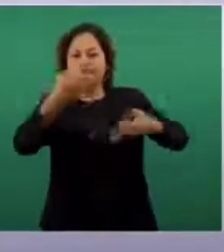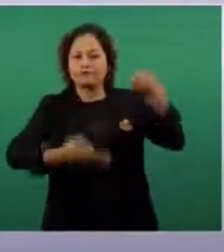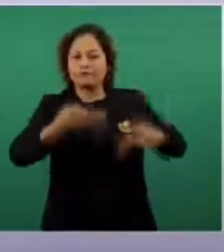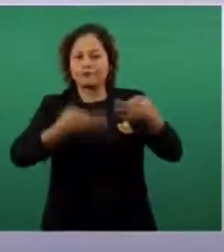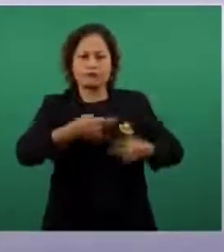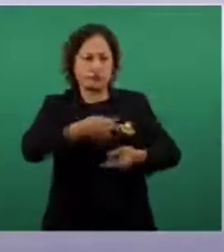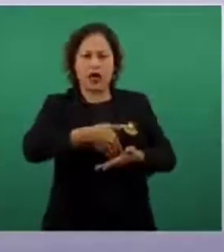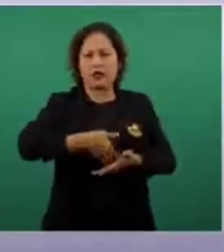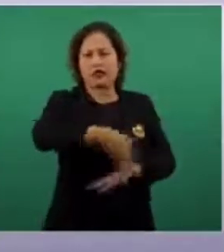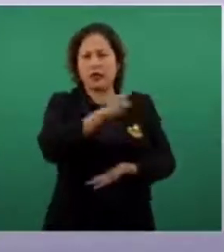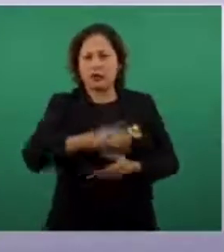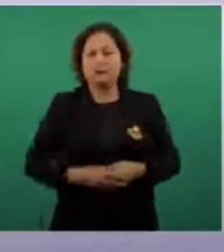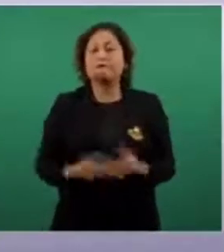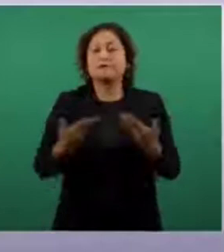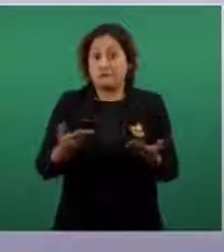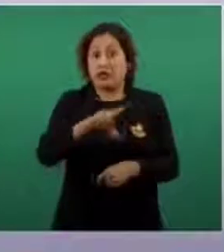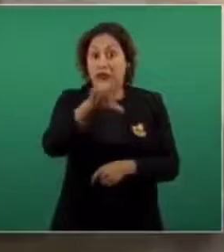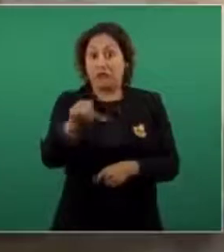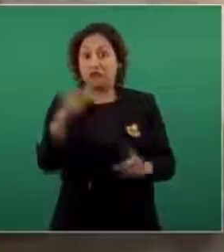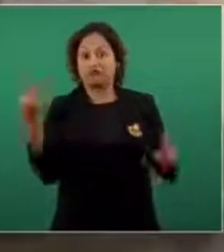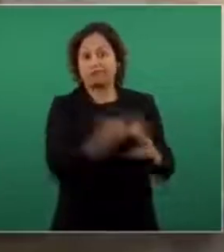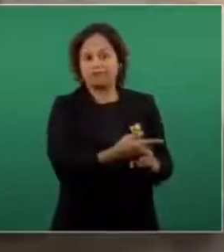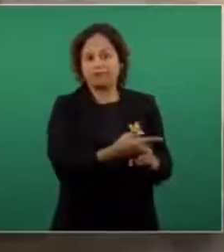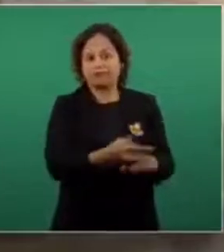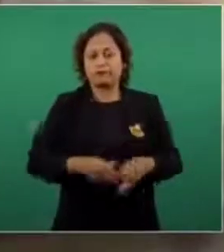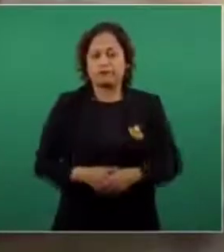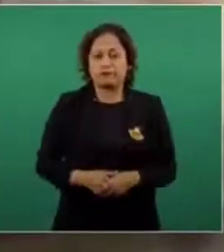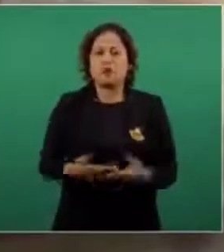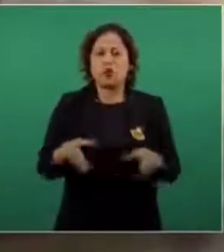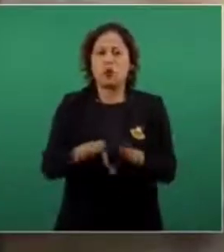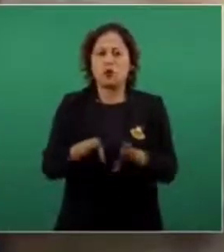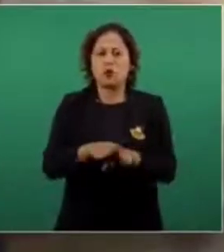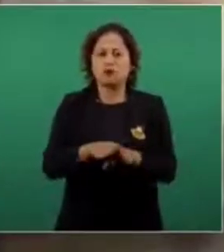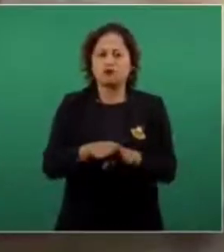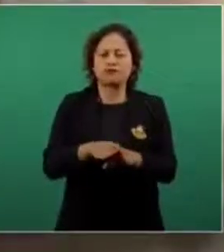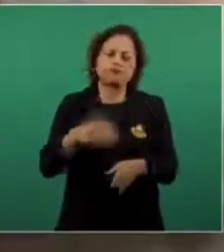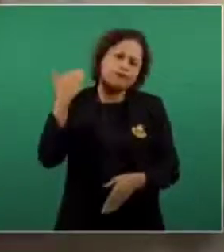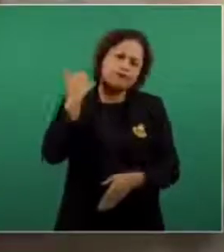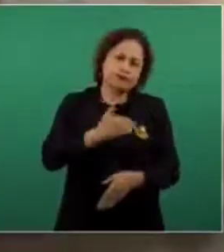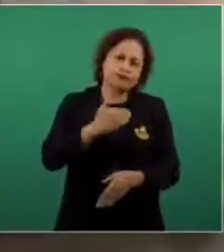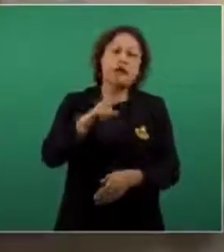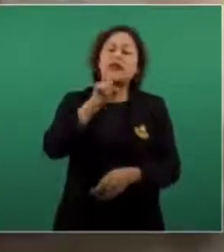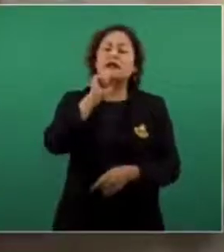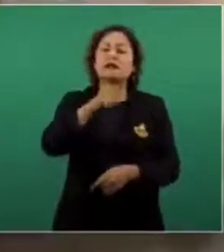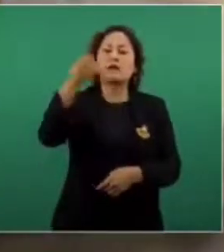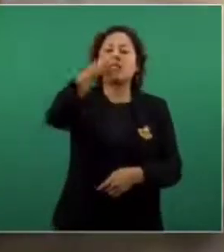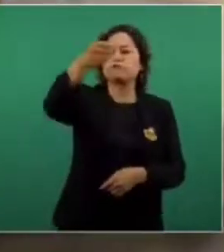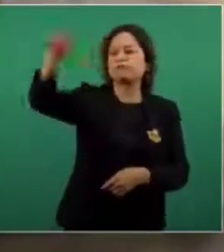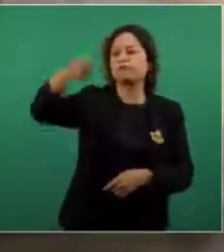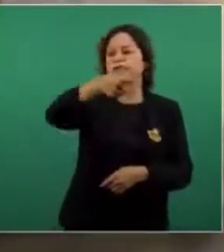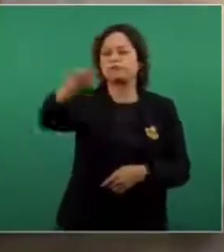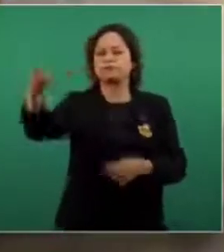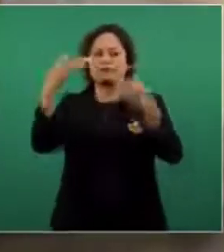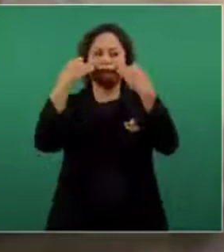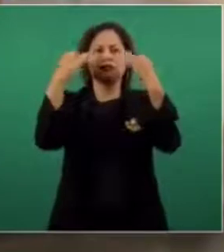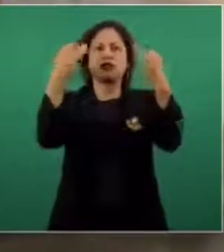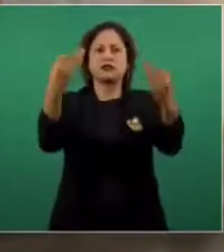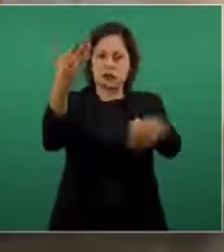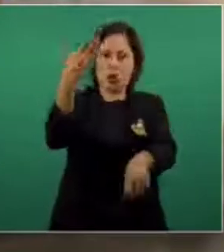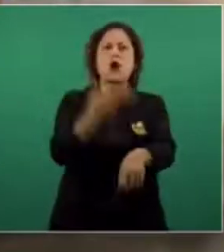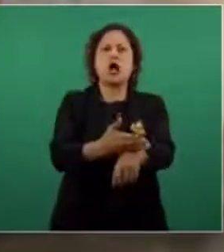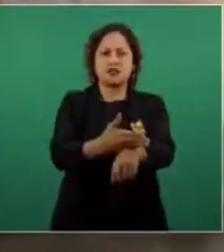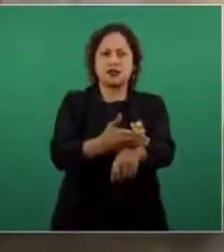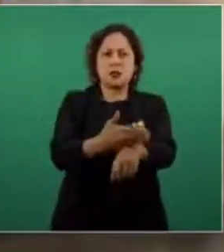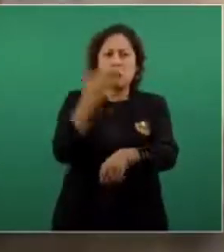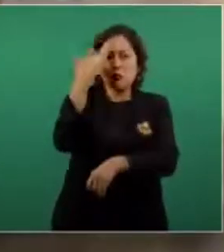la manera en que lo asesinan, le cortan la cabeza y le exhiben como escarmiento por más de